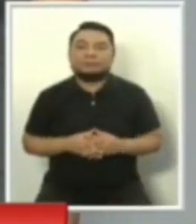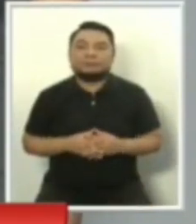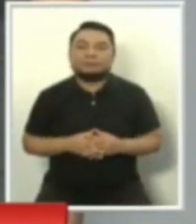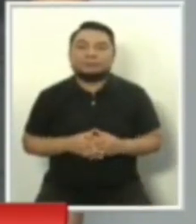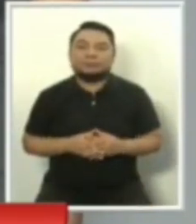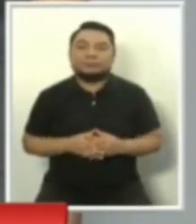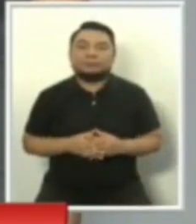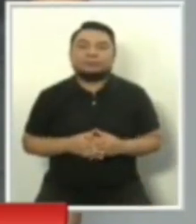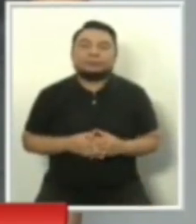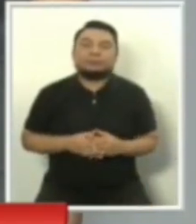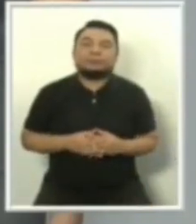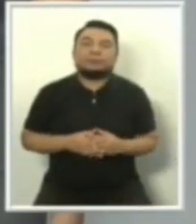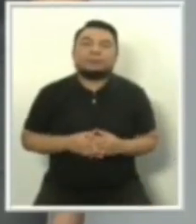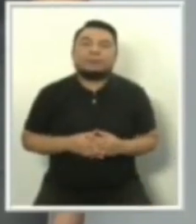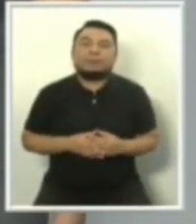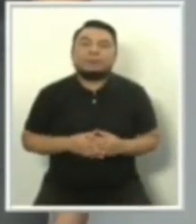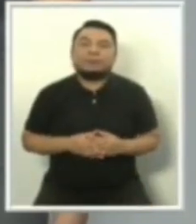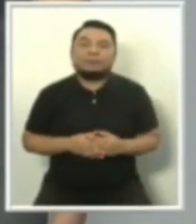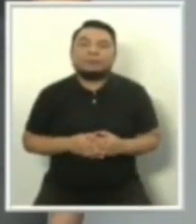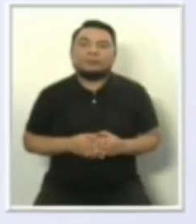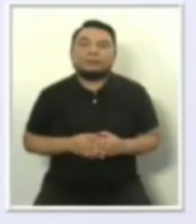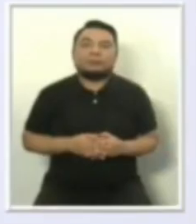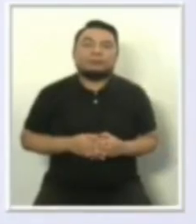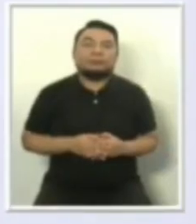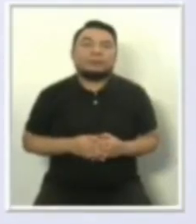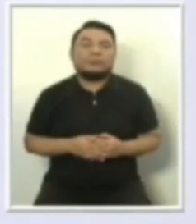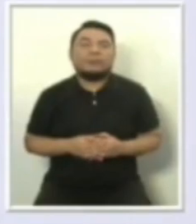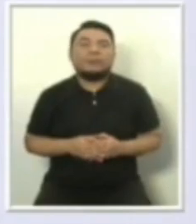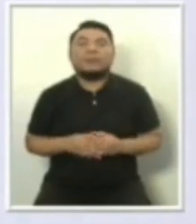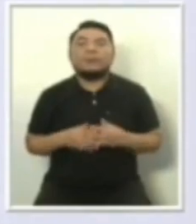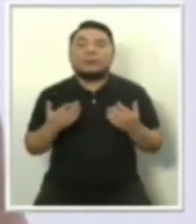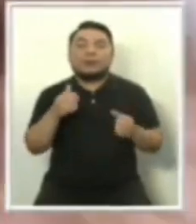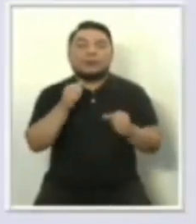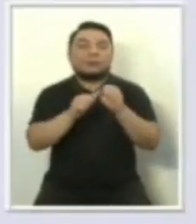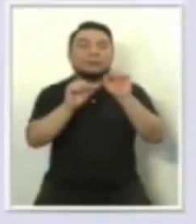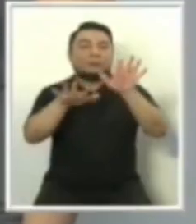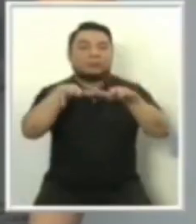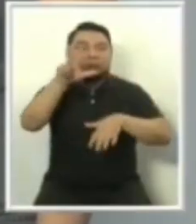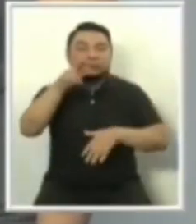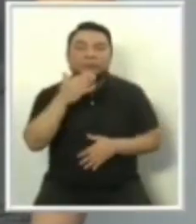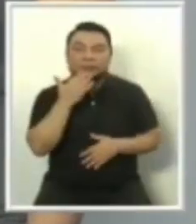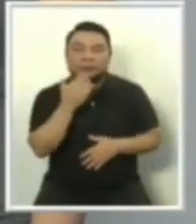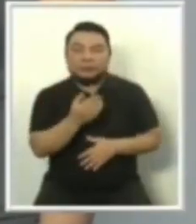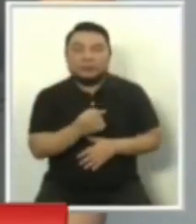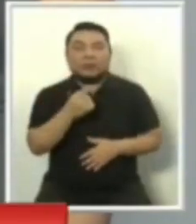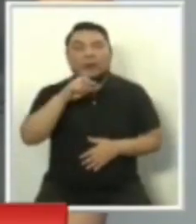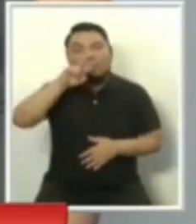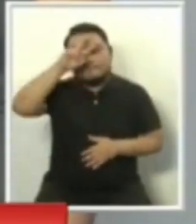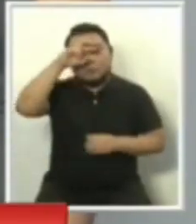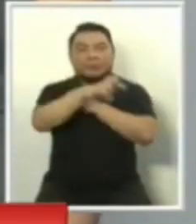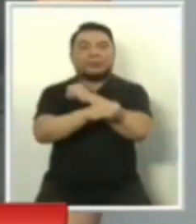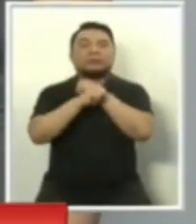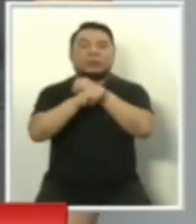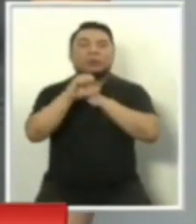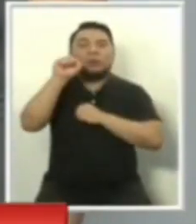Nos faltan dos en este bloque, dos candidatos. En el número 13, tenemos Perú Patria Segura,